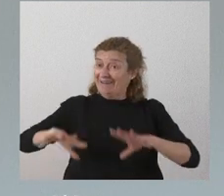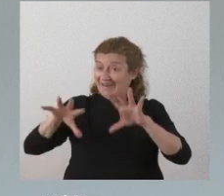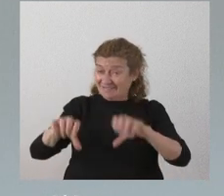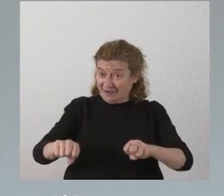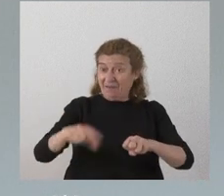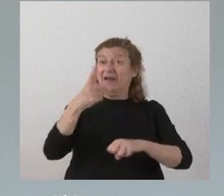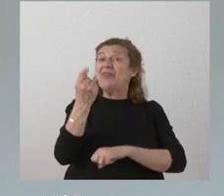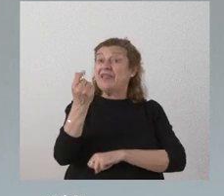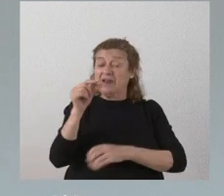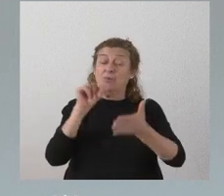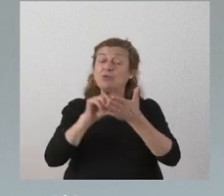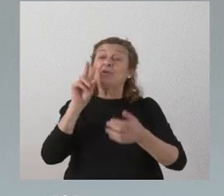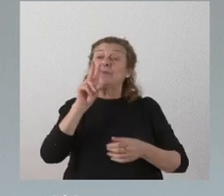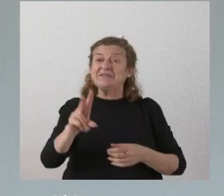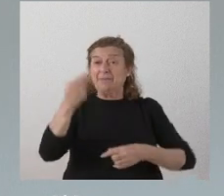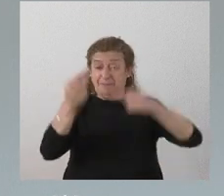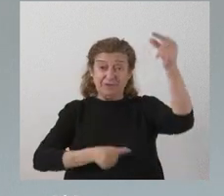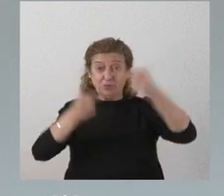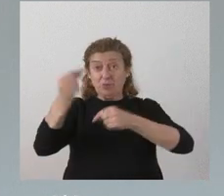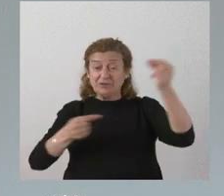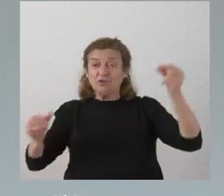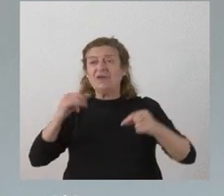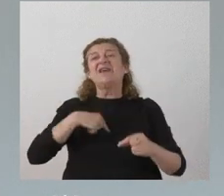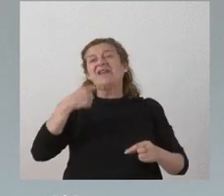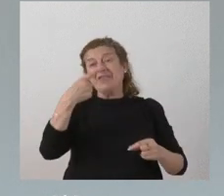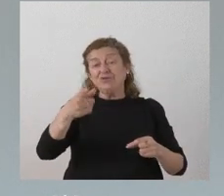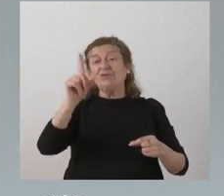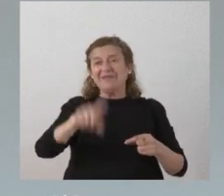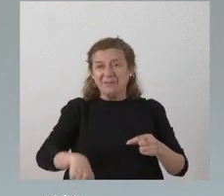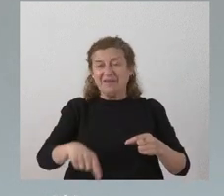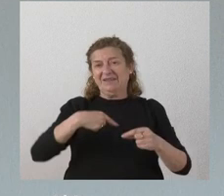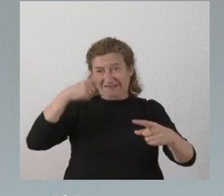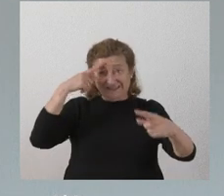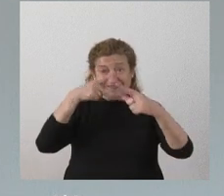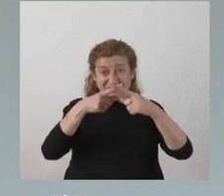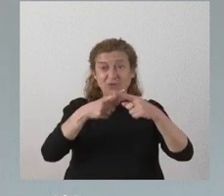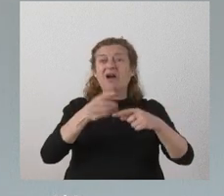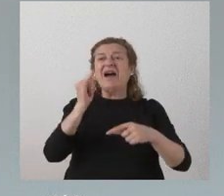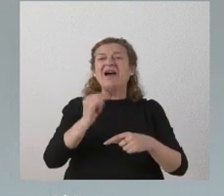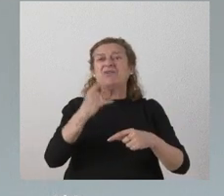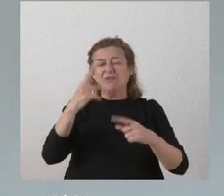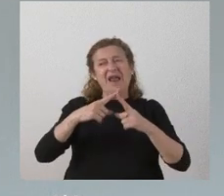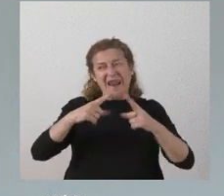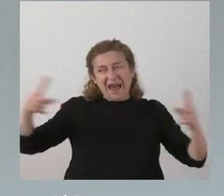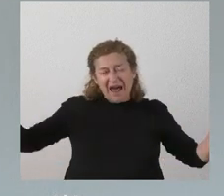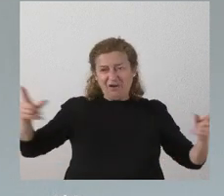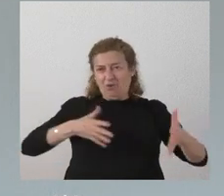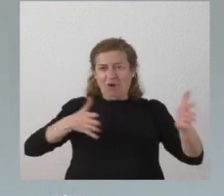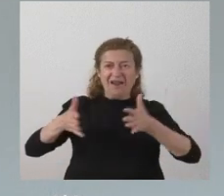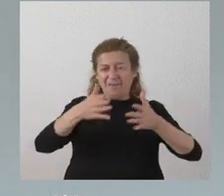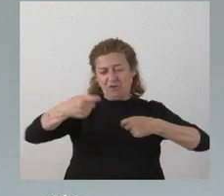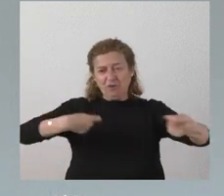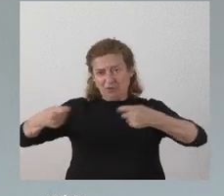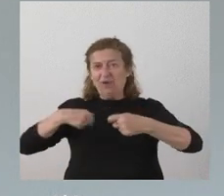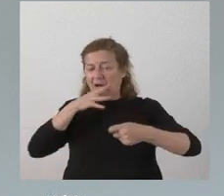dinero desde el punto de vista presupuestario y como le he dicho también y le insisto tenemos un largo trecho de negociación en el cual vamos a ir